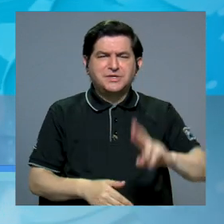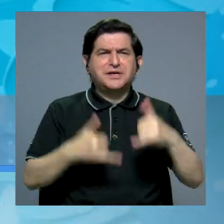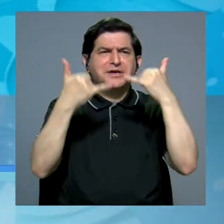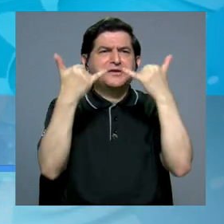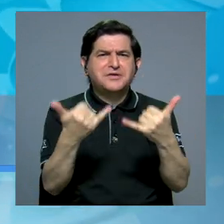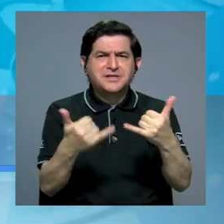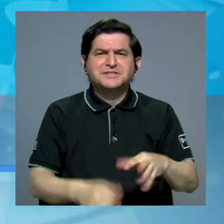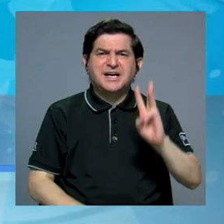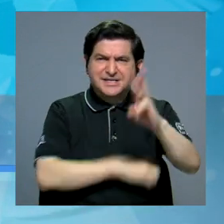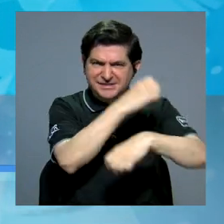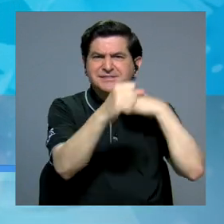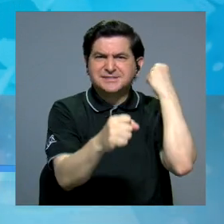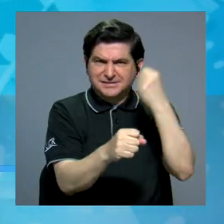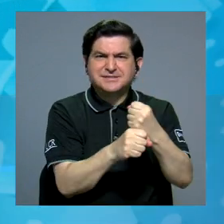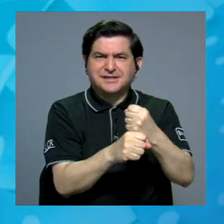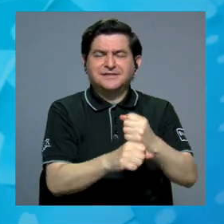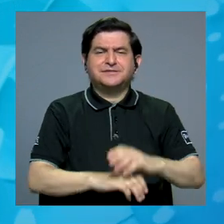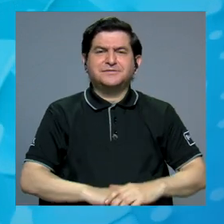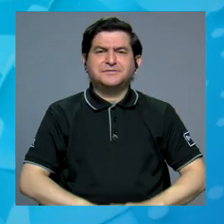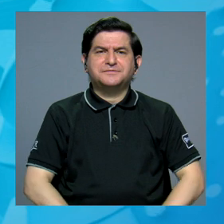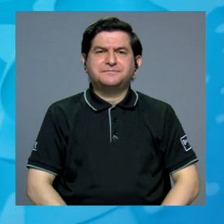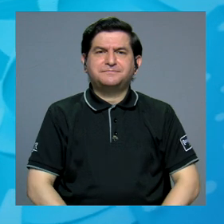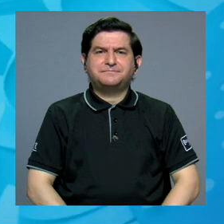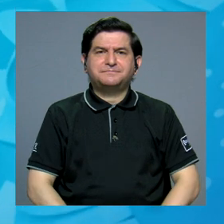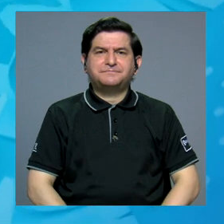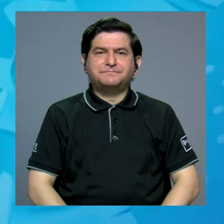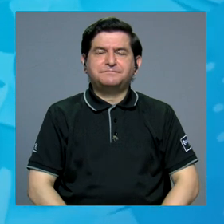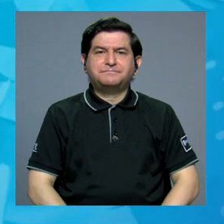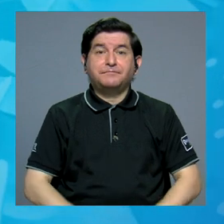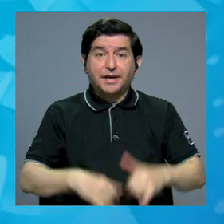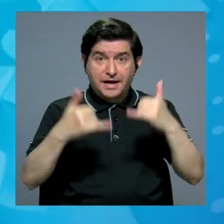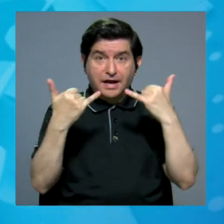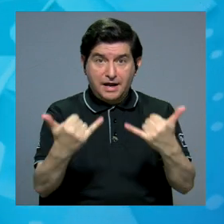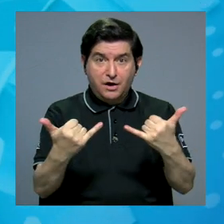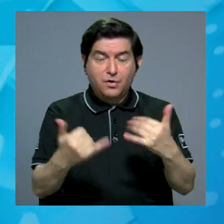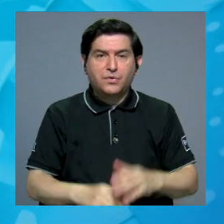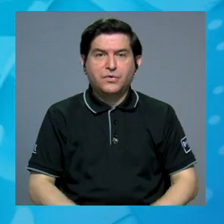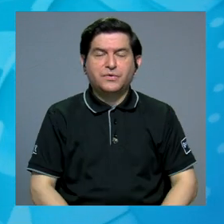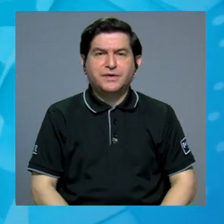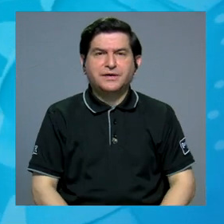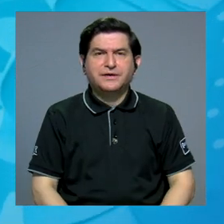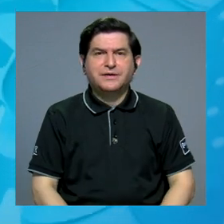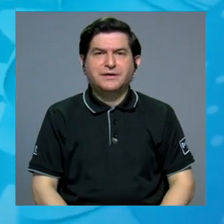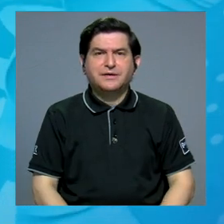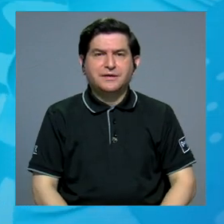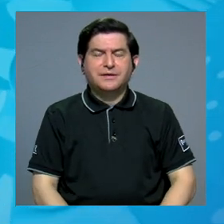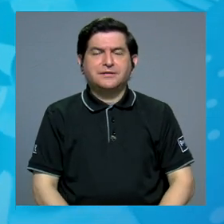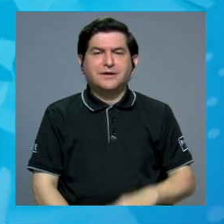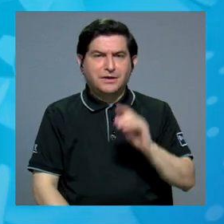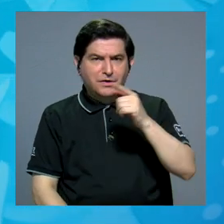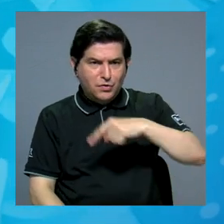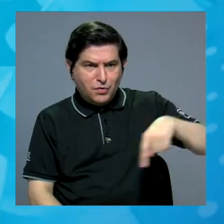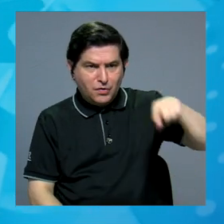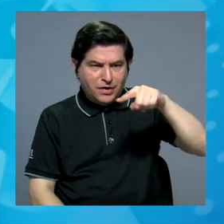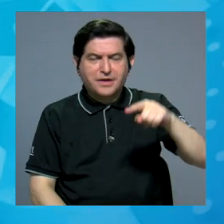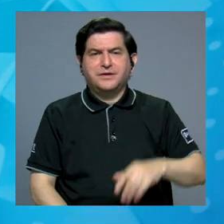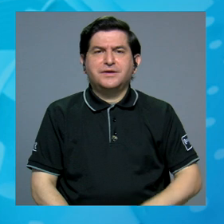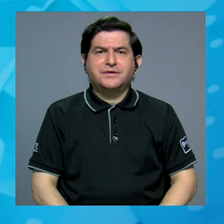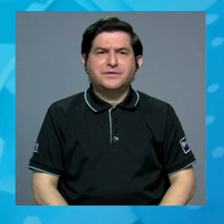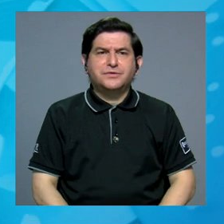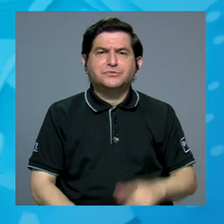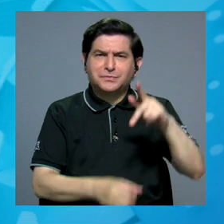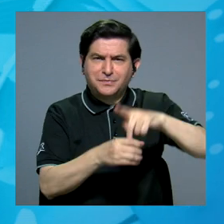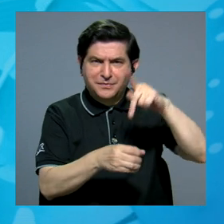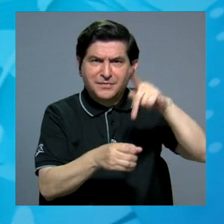hablemos, seis años para acá. Ahora con Damián, que ha